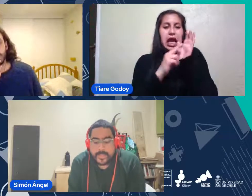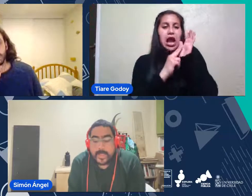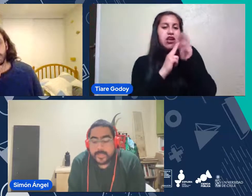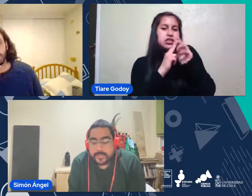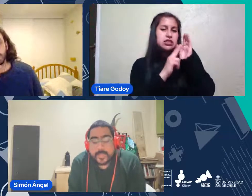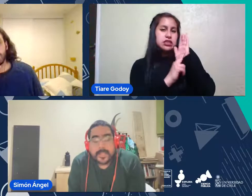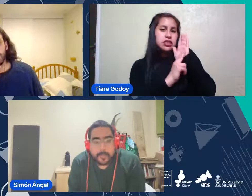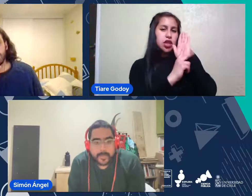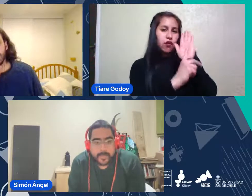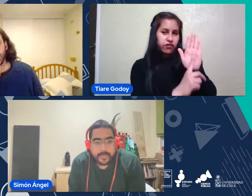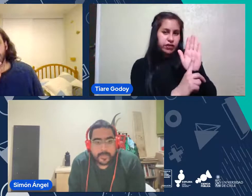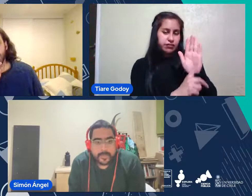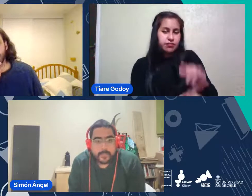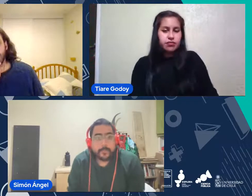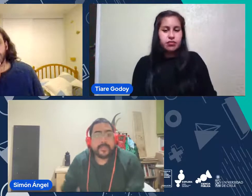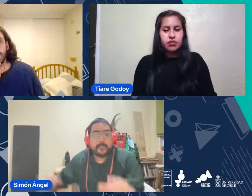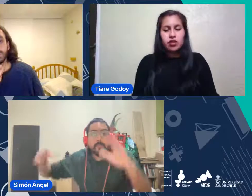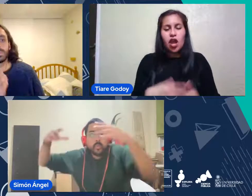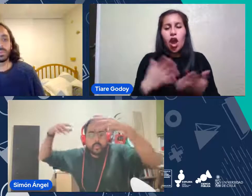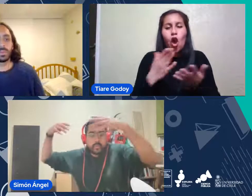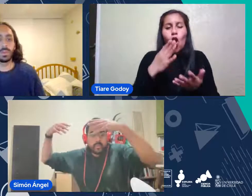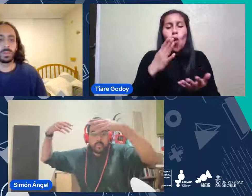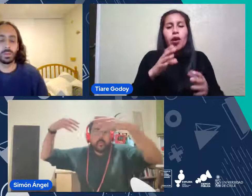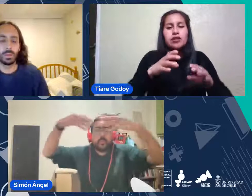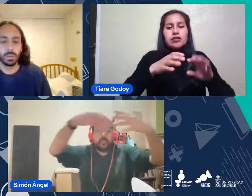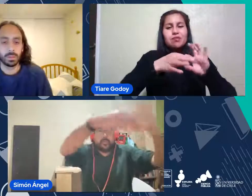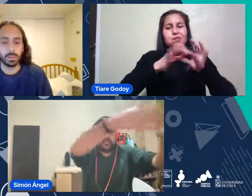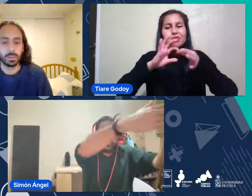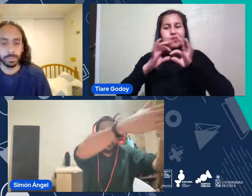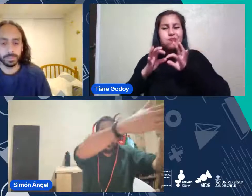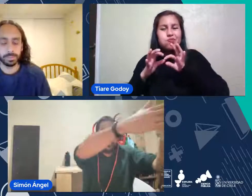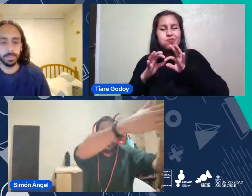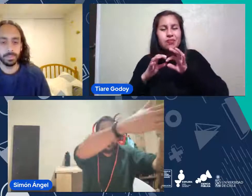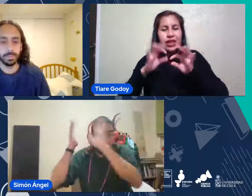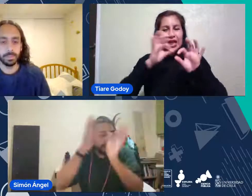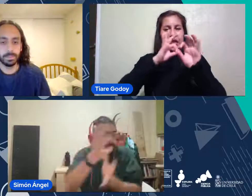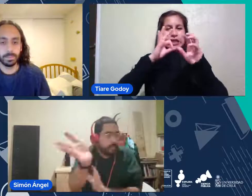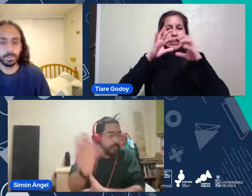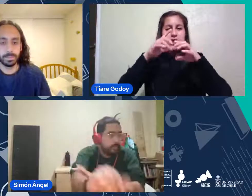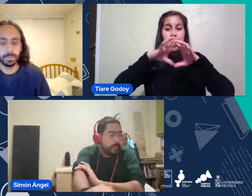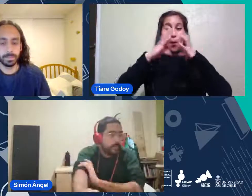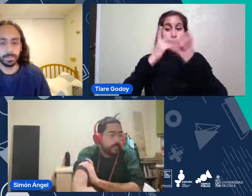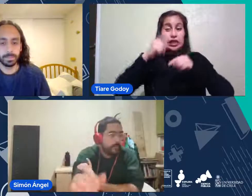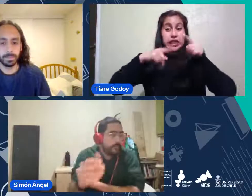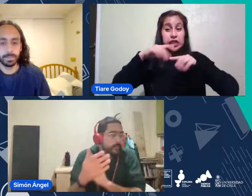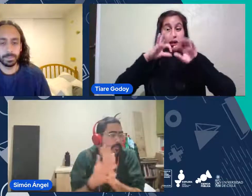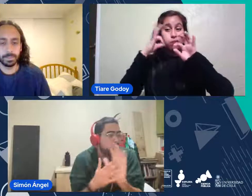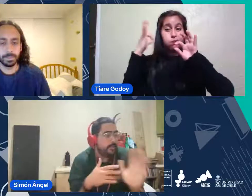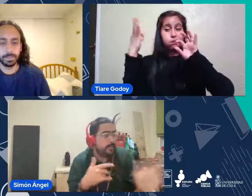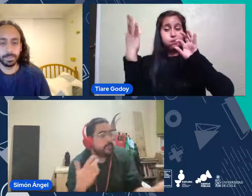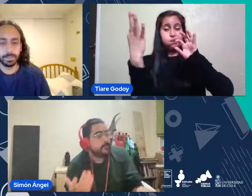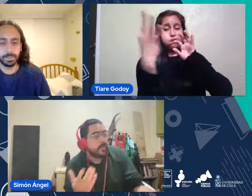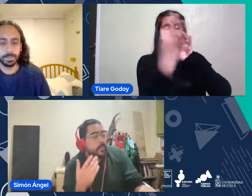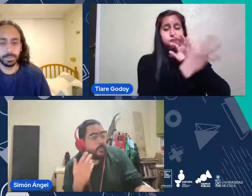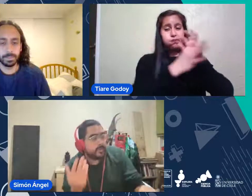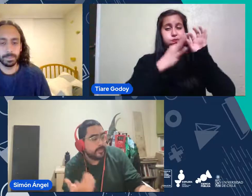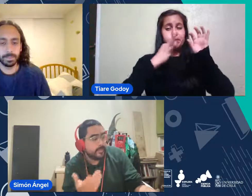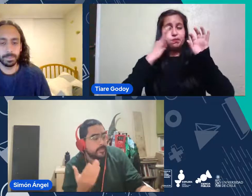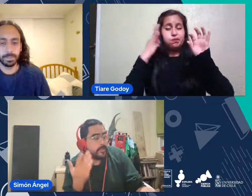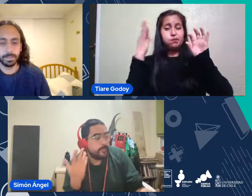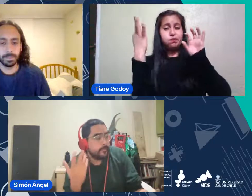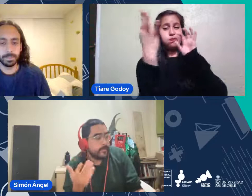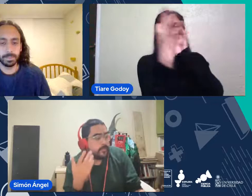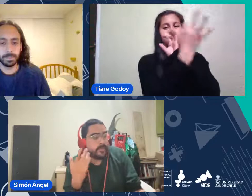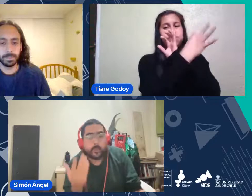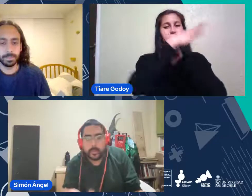Al ser Enjambres De Satélites Pasan Muchos Juntos En Línea Quizá Ustedes Pueden Haberlo Visto En El Cielo